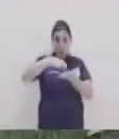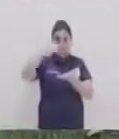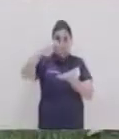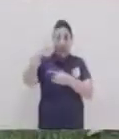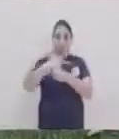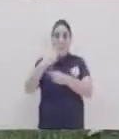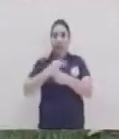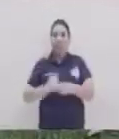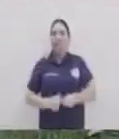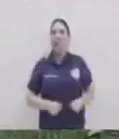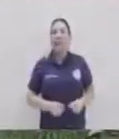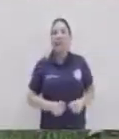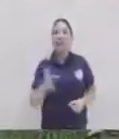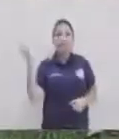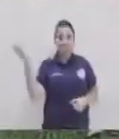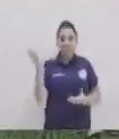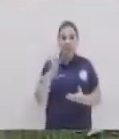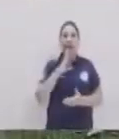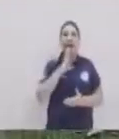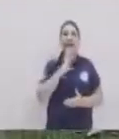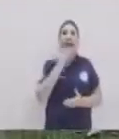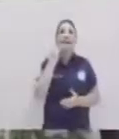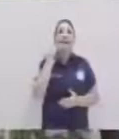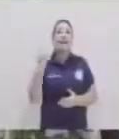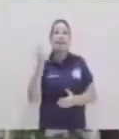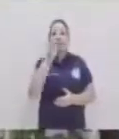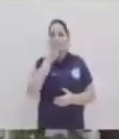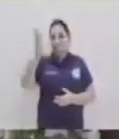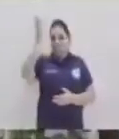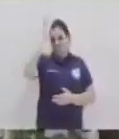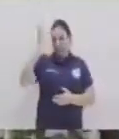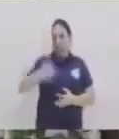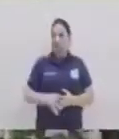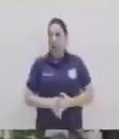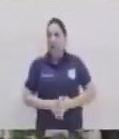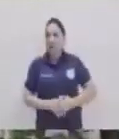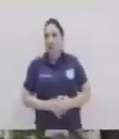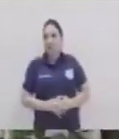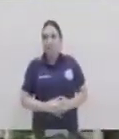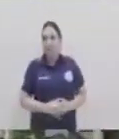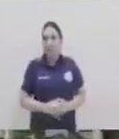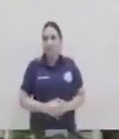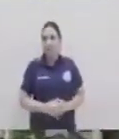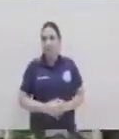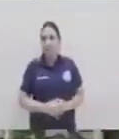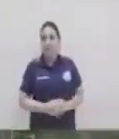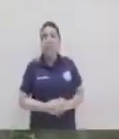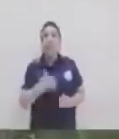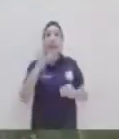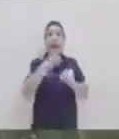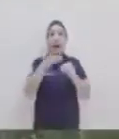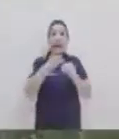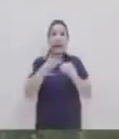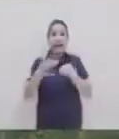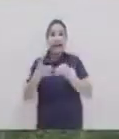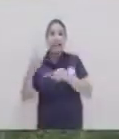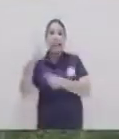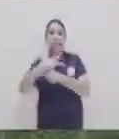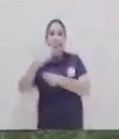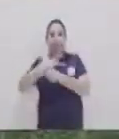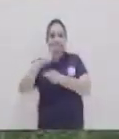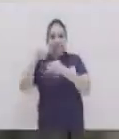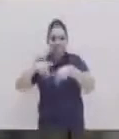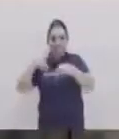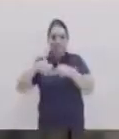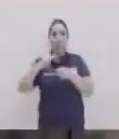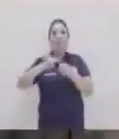el departamento de